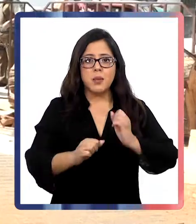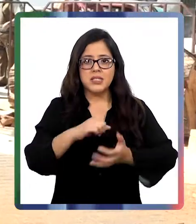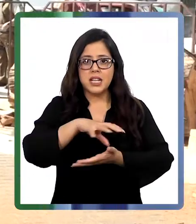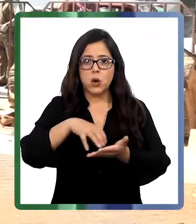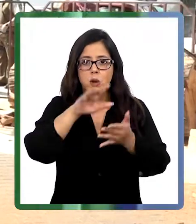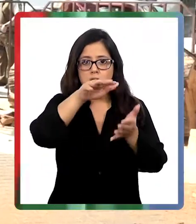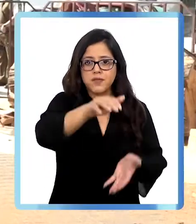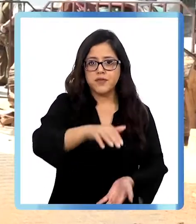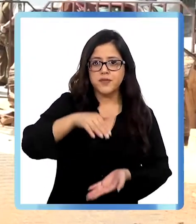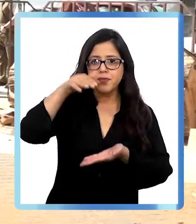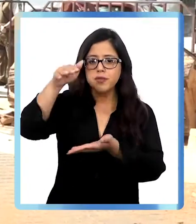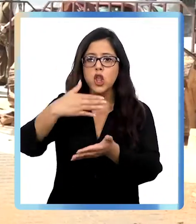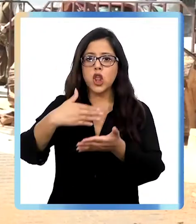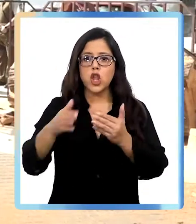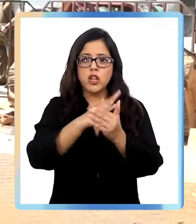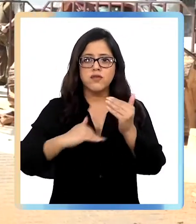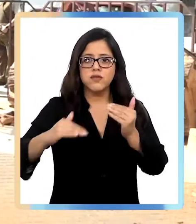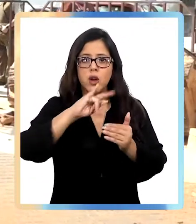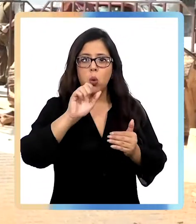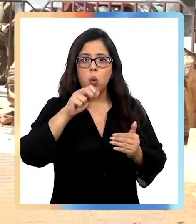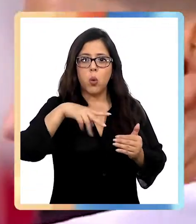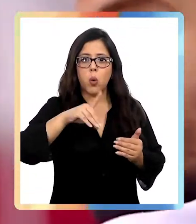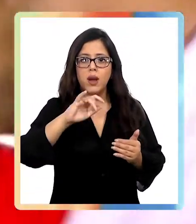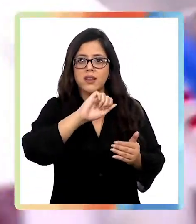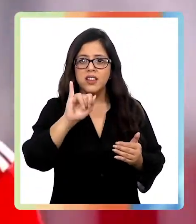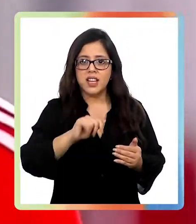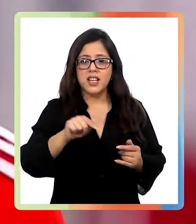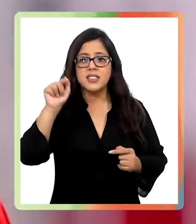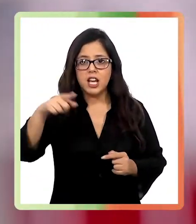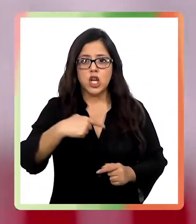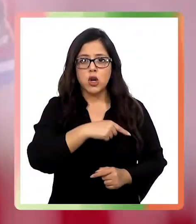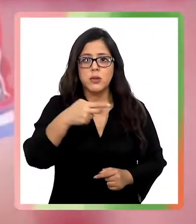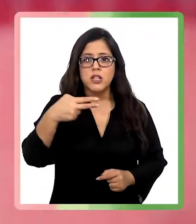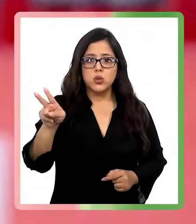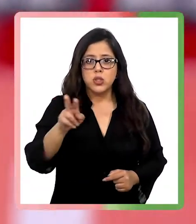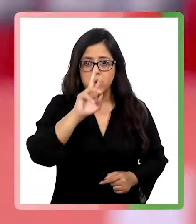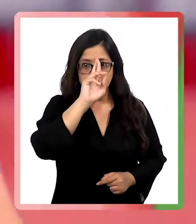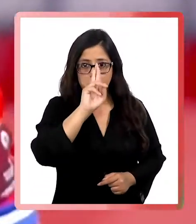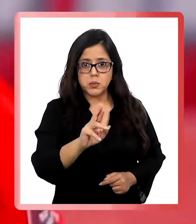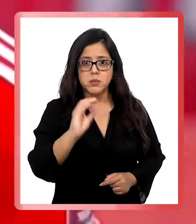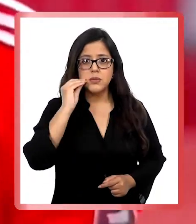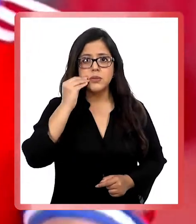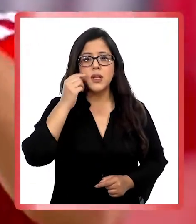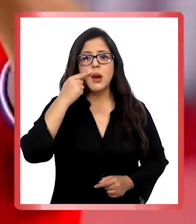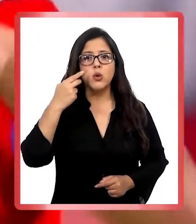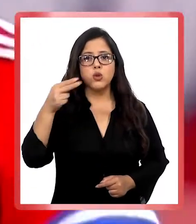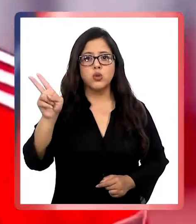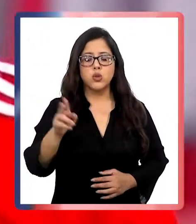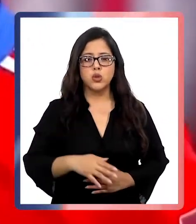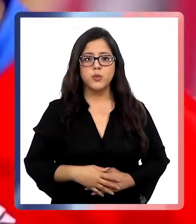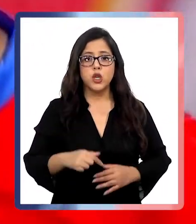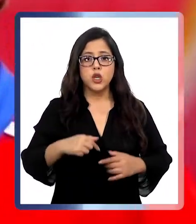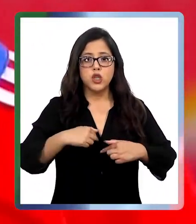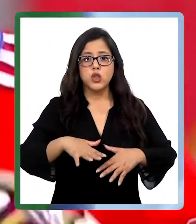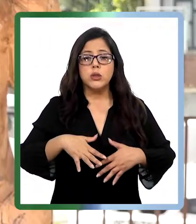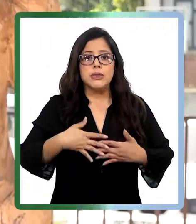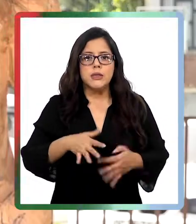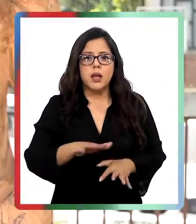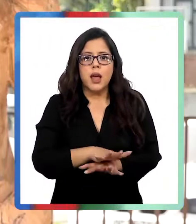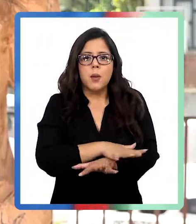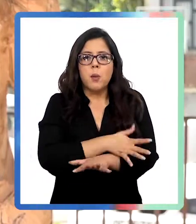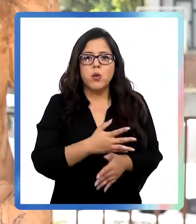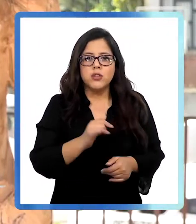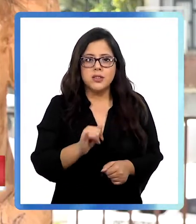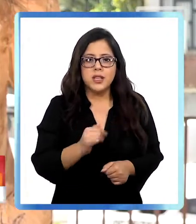trasladada hasta la población Juan Díaz, que lleva ese nombre en honor a su abuelo. Me siento muy emocionado